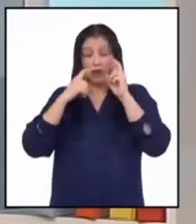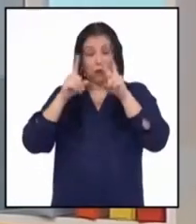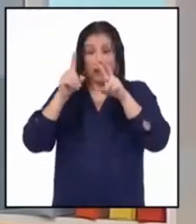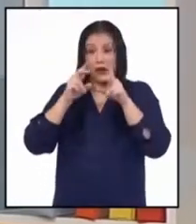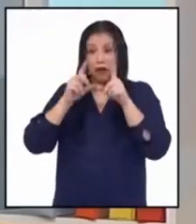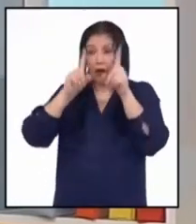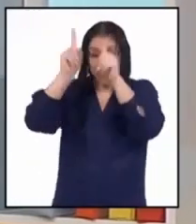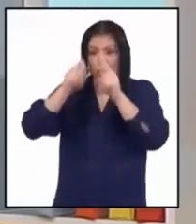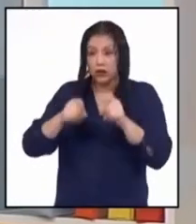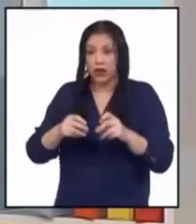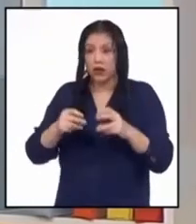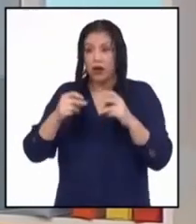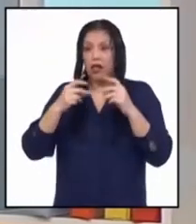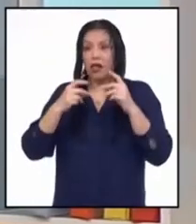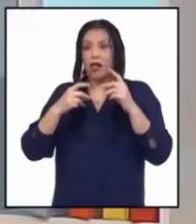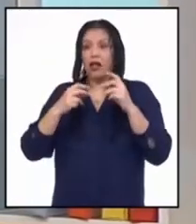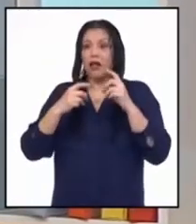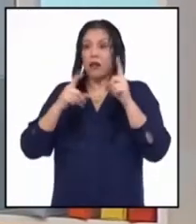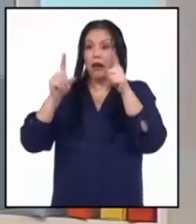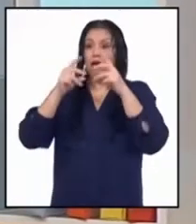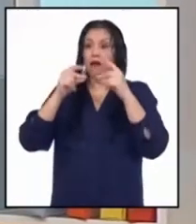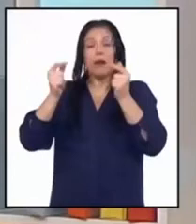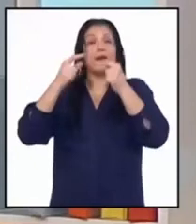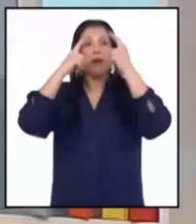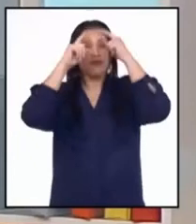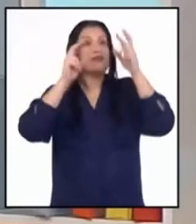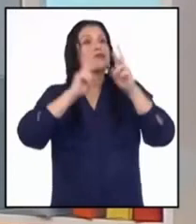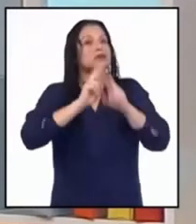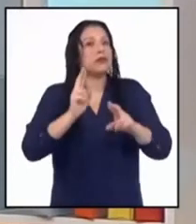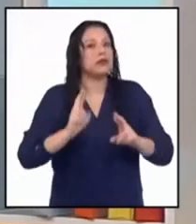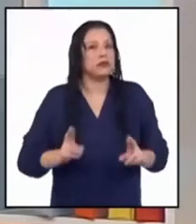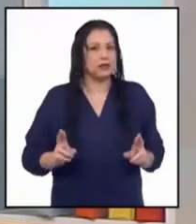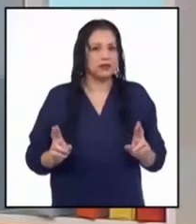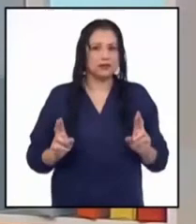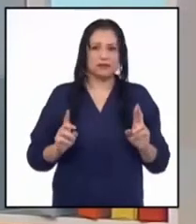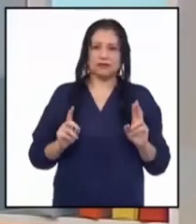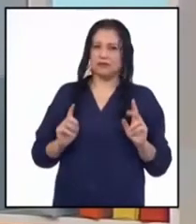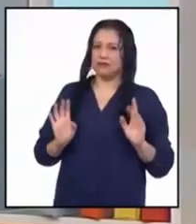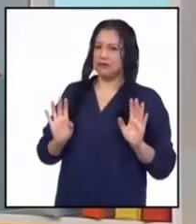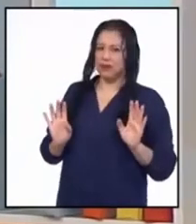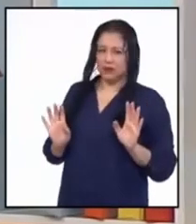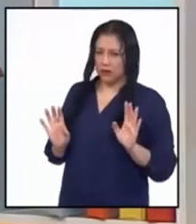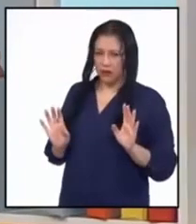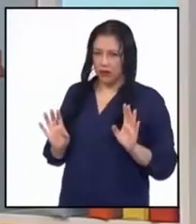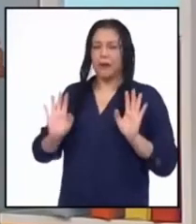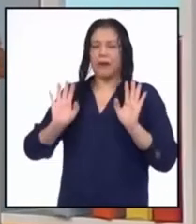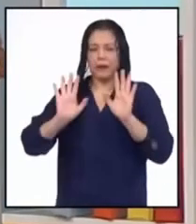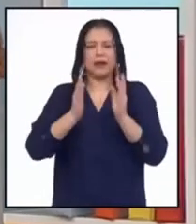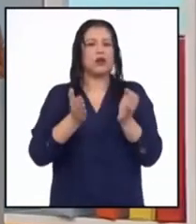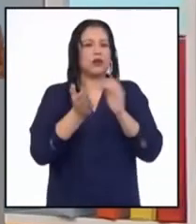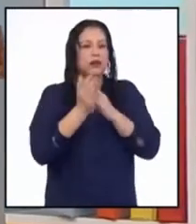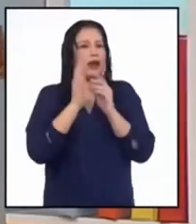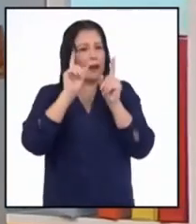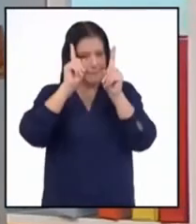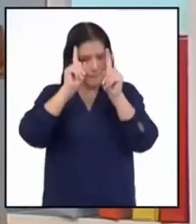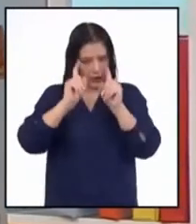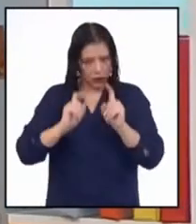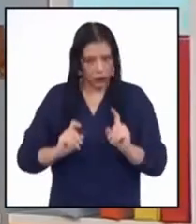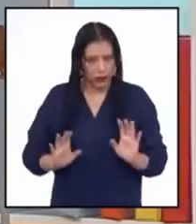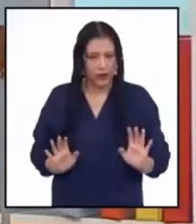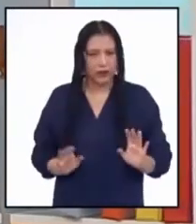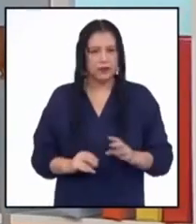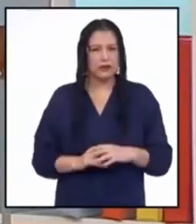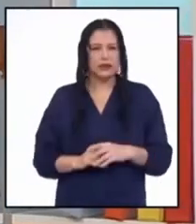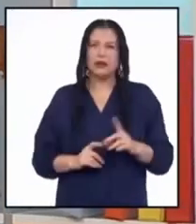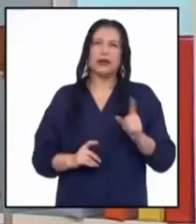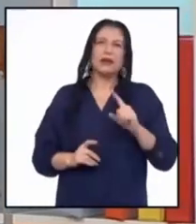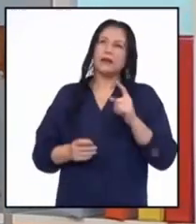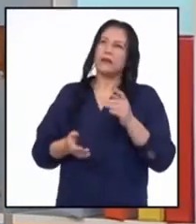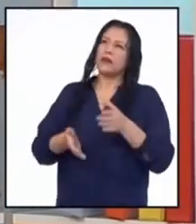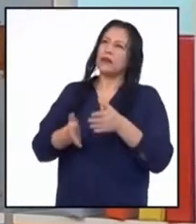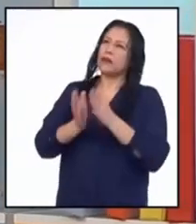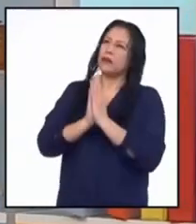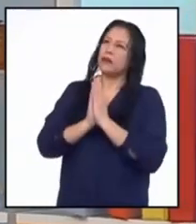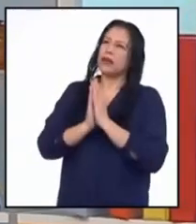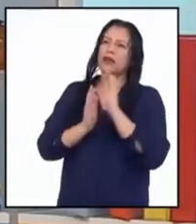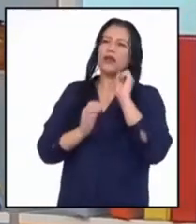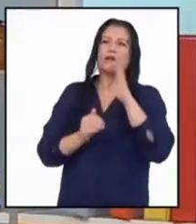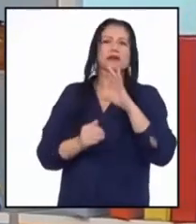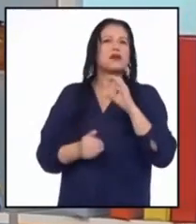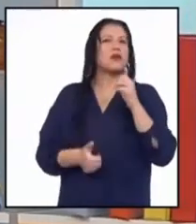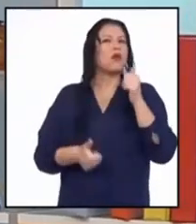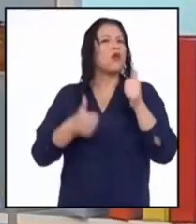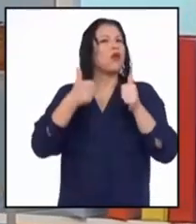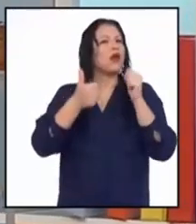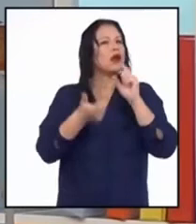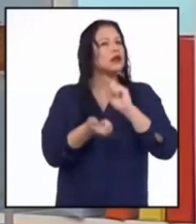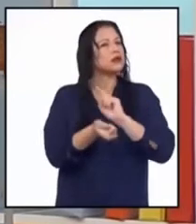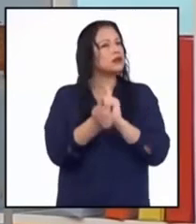respondo lo primero que se me viene a la mente, porque, bueno, ya estaba el texto, pues. La pregunta hecha por la profesora no me pide, en realidad, mencionar qué